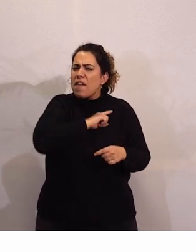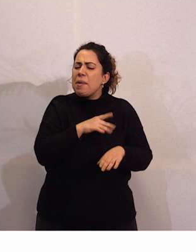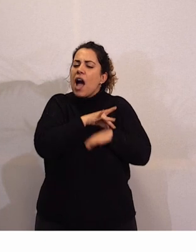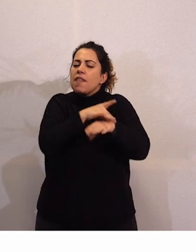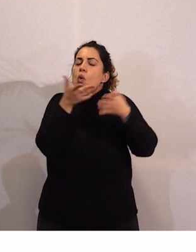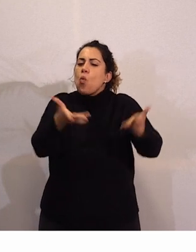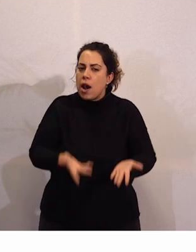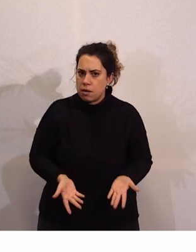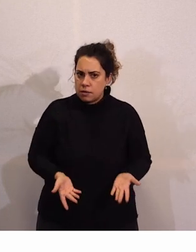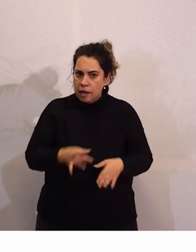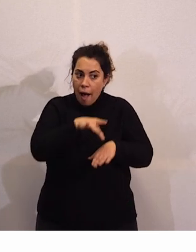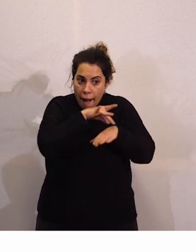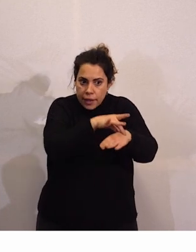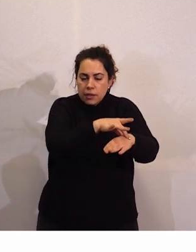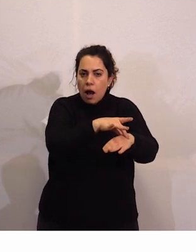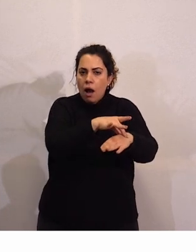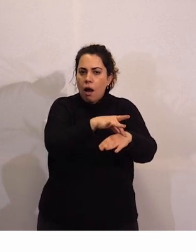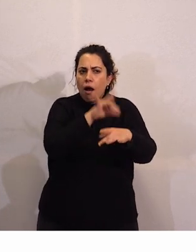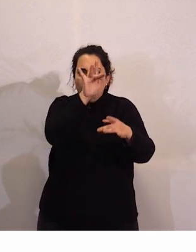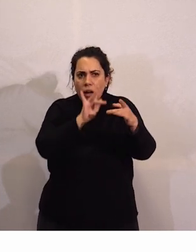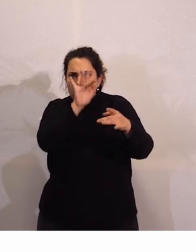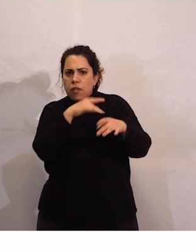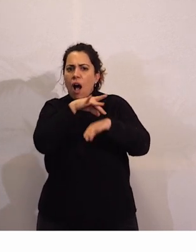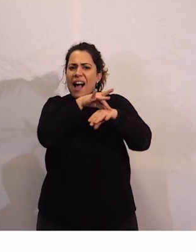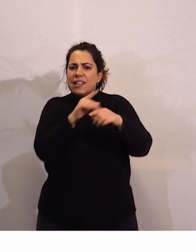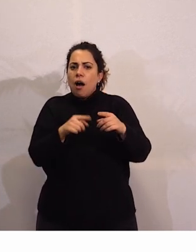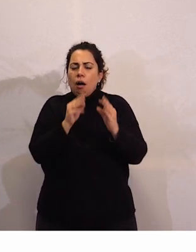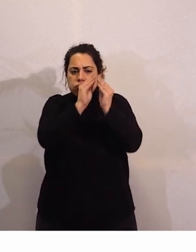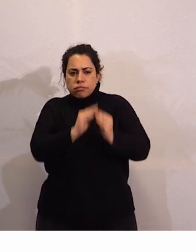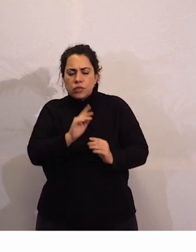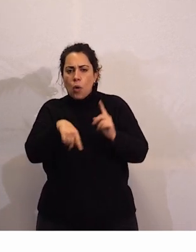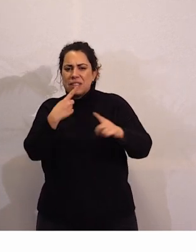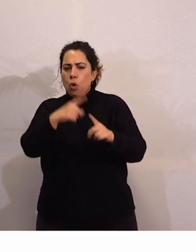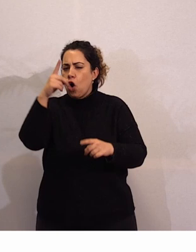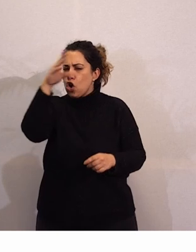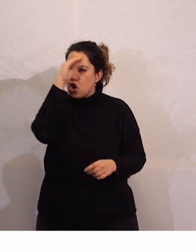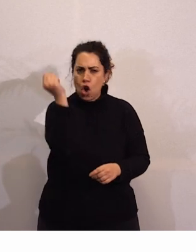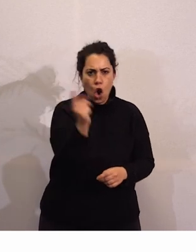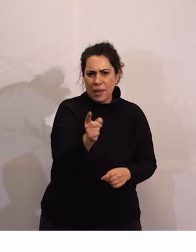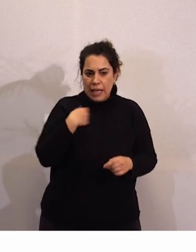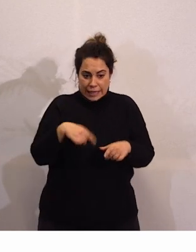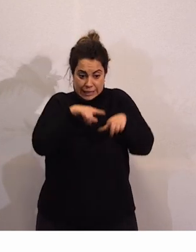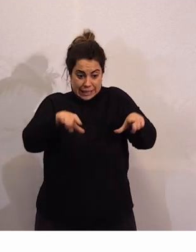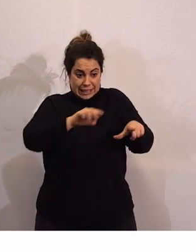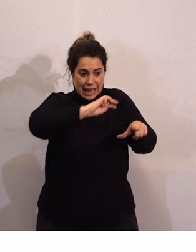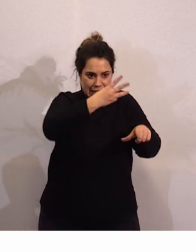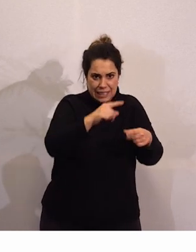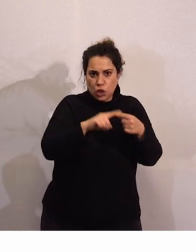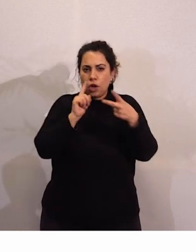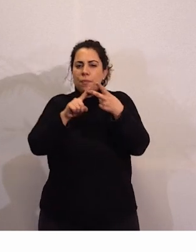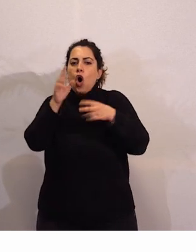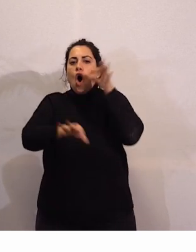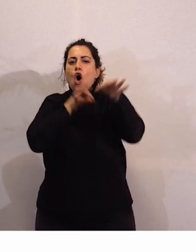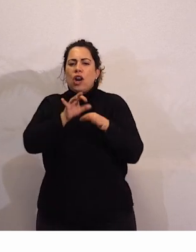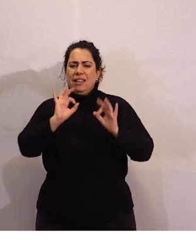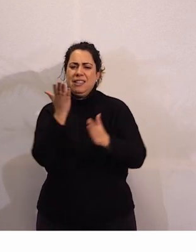cuál es la agenda que tenemos que desarrollar para que no se nos olvide el tercer sector las organizaciones